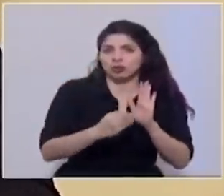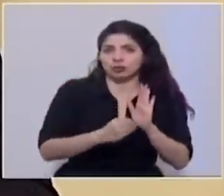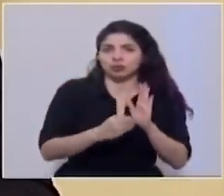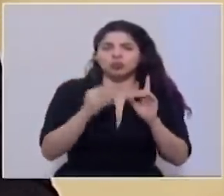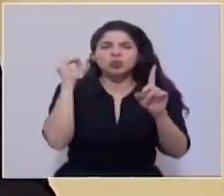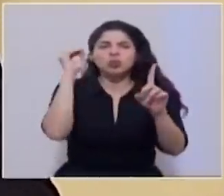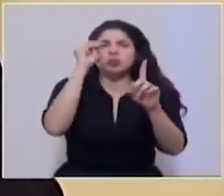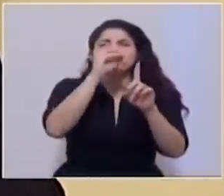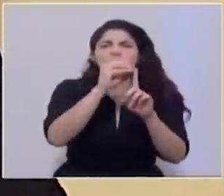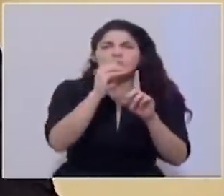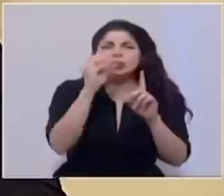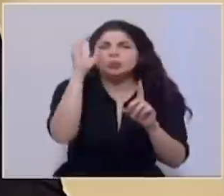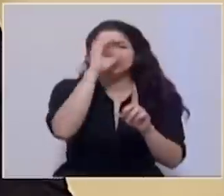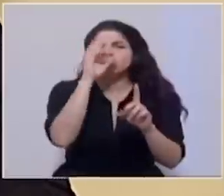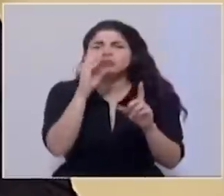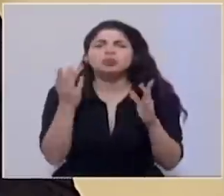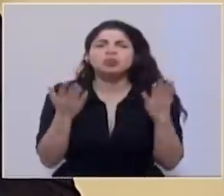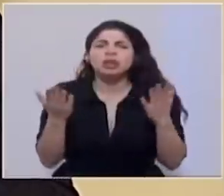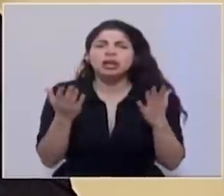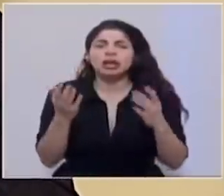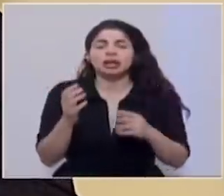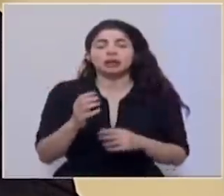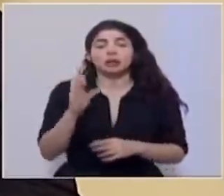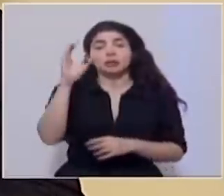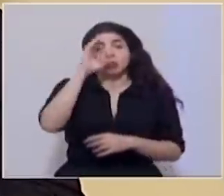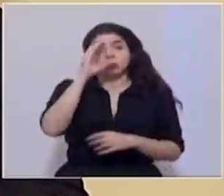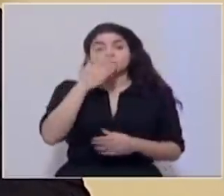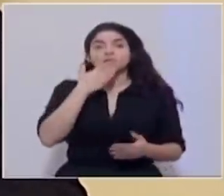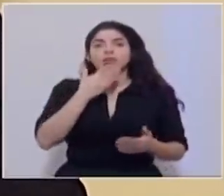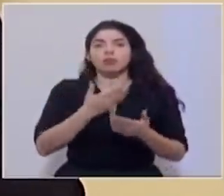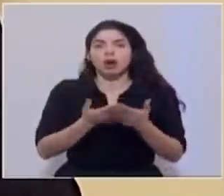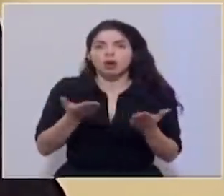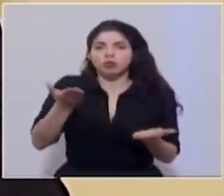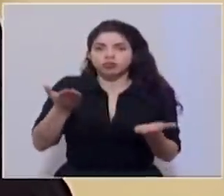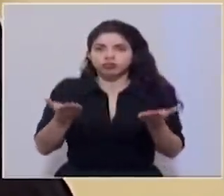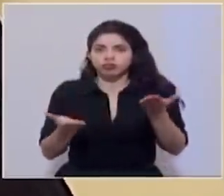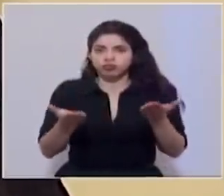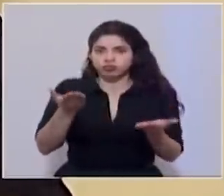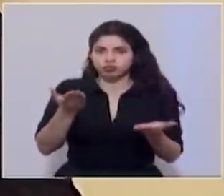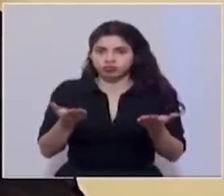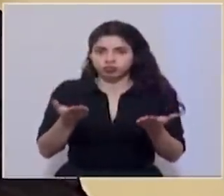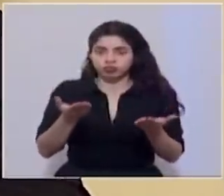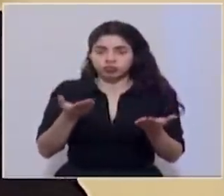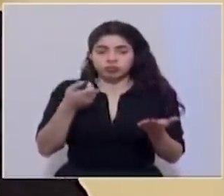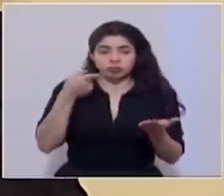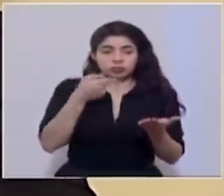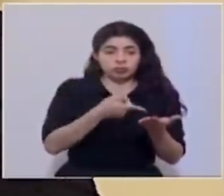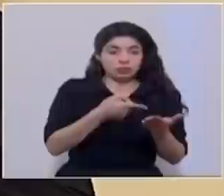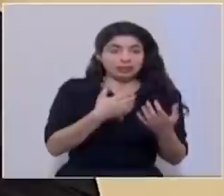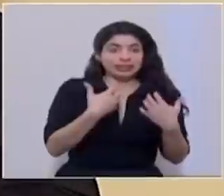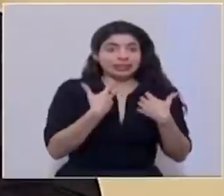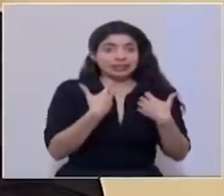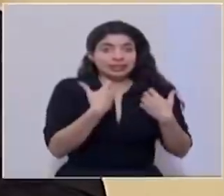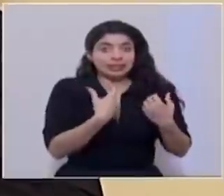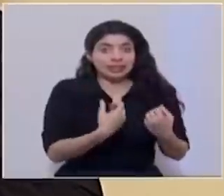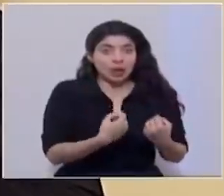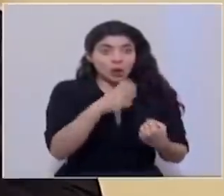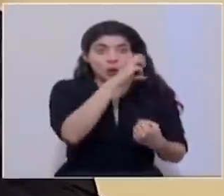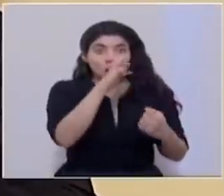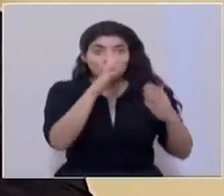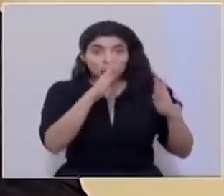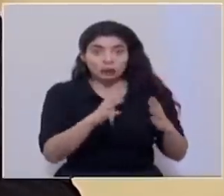Buscamos el balance oportuno para seguir protegiendo la salud de las y los